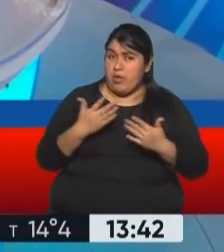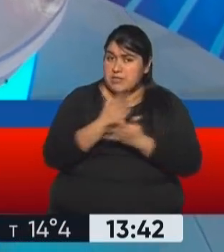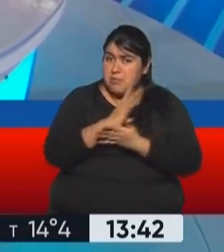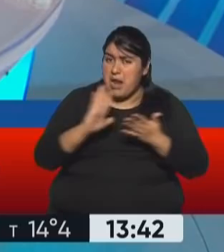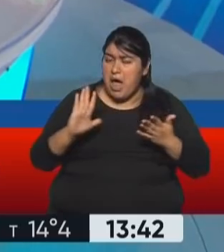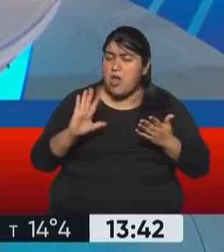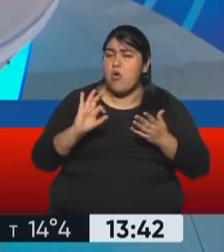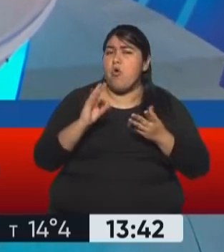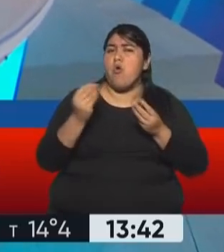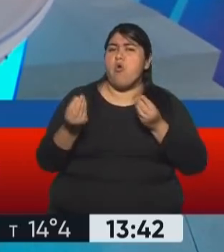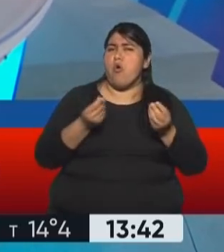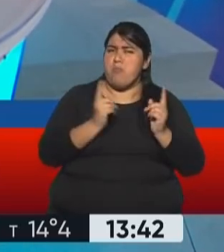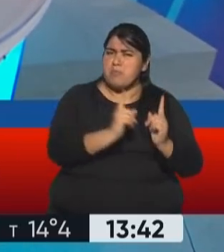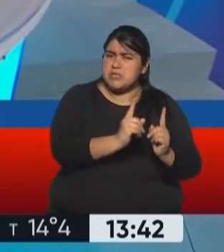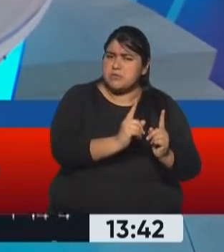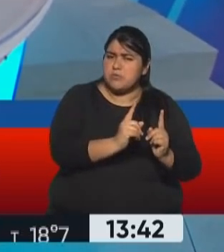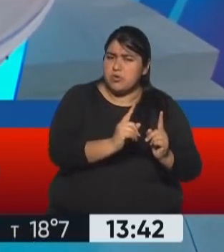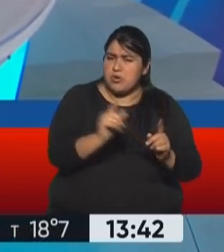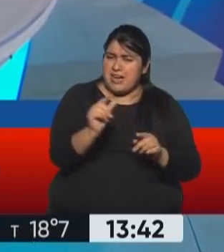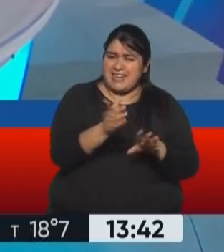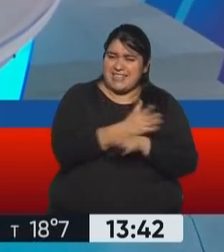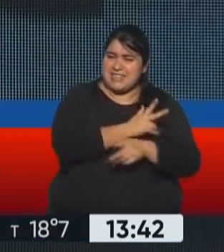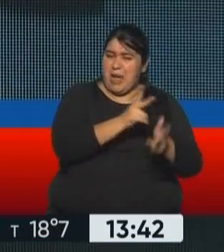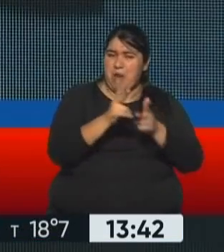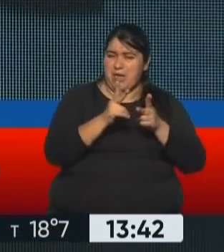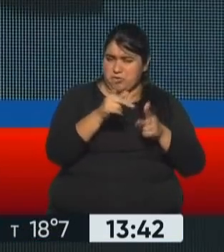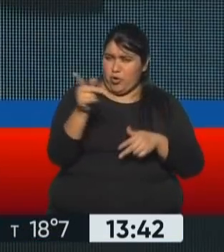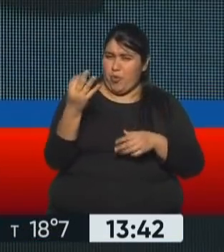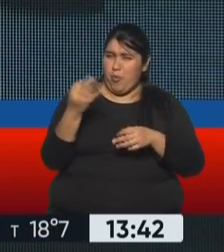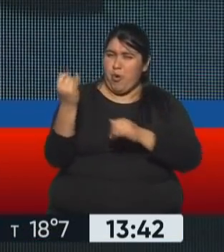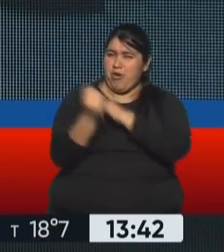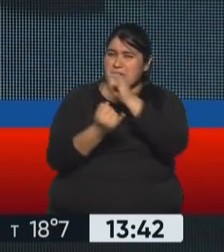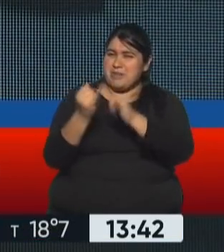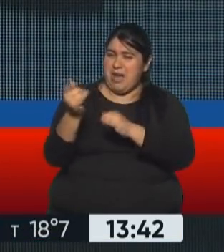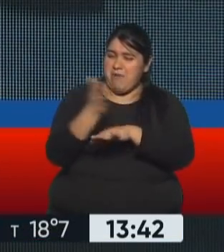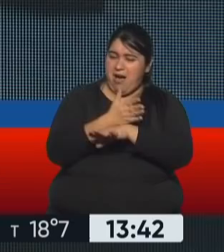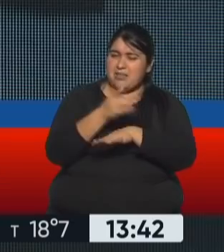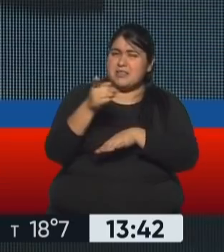matriz productiva además o será lo mismo? Ahí estaba revisando, porque está bien, está bueno lo que decía Rulo de cómo